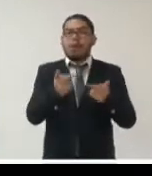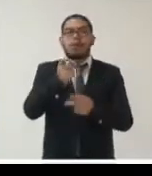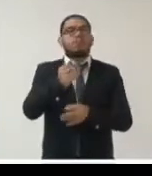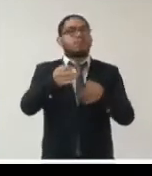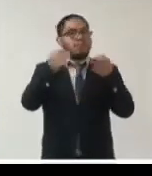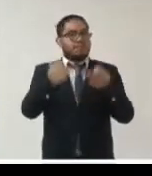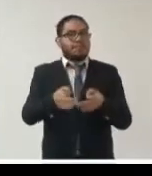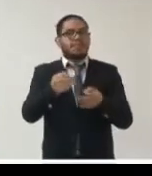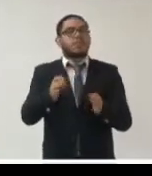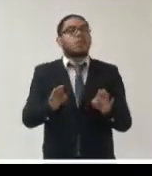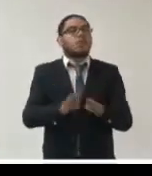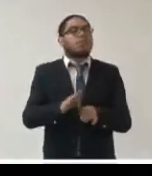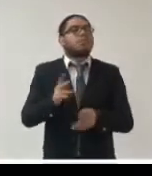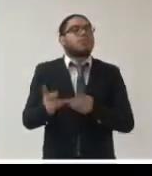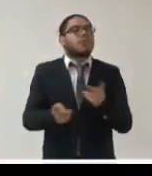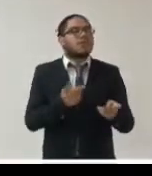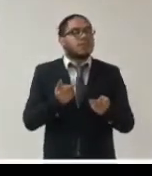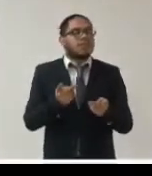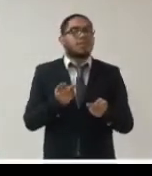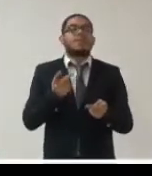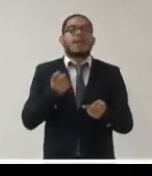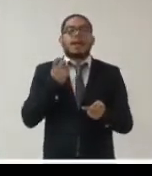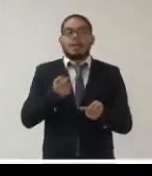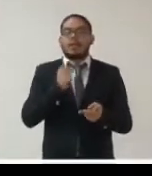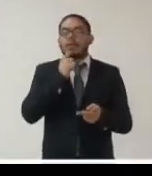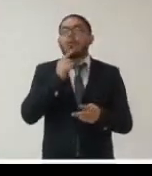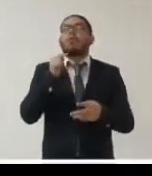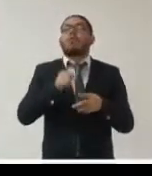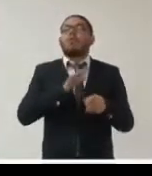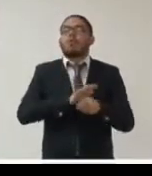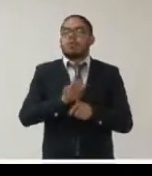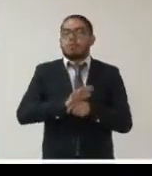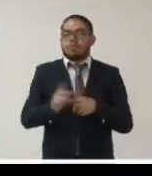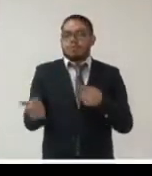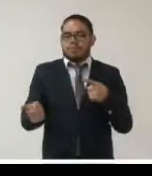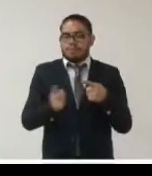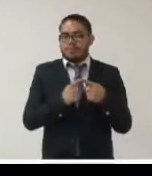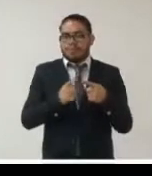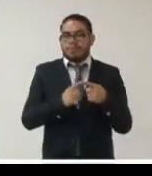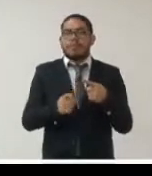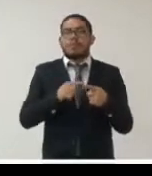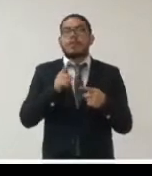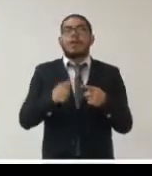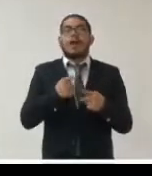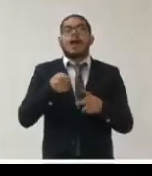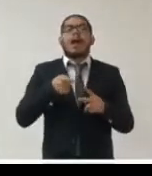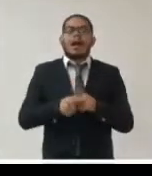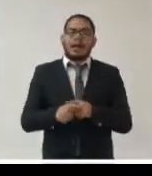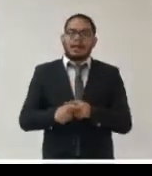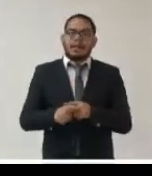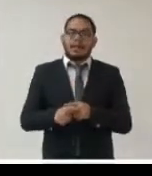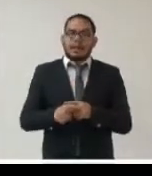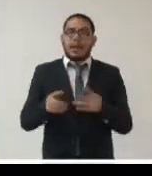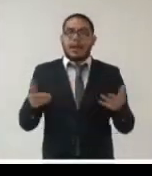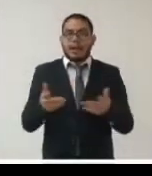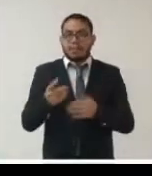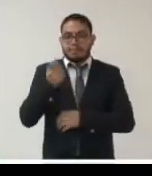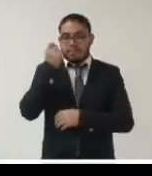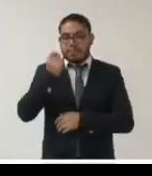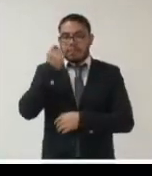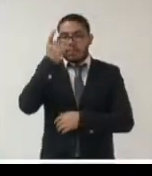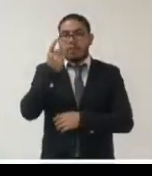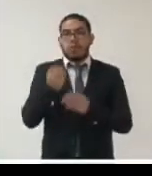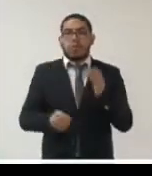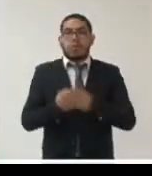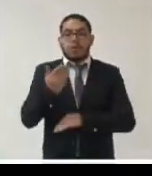Estado mexicano estas acciones son las siguientes en principio lo que hicimos fue crear una mesa